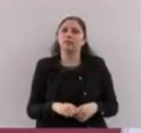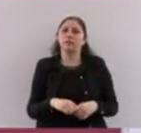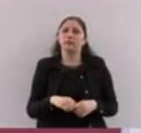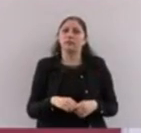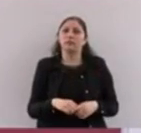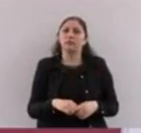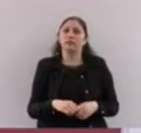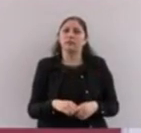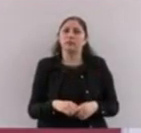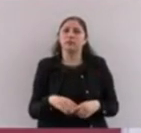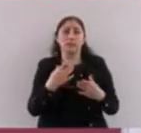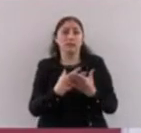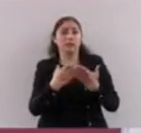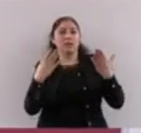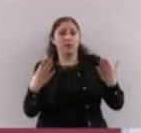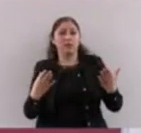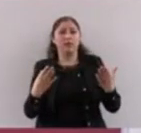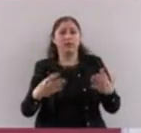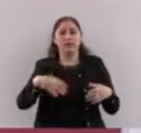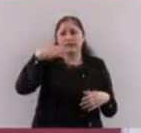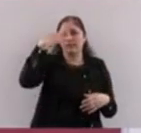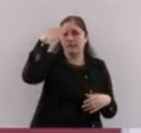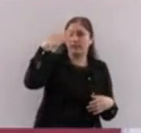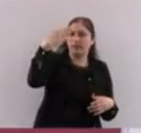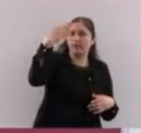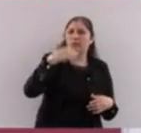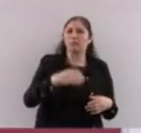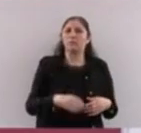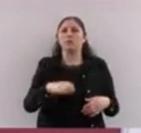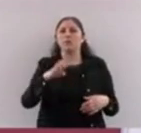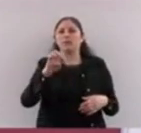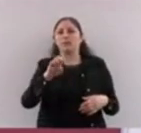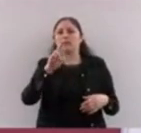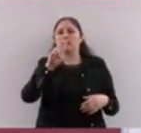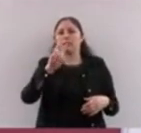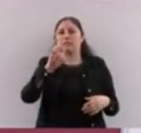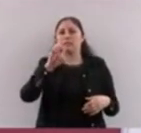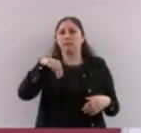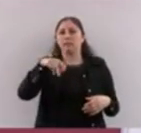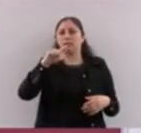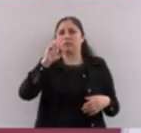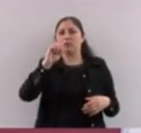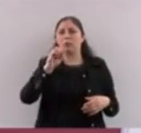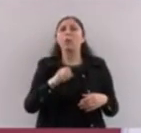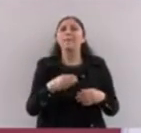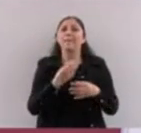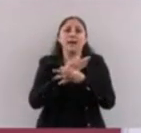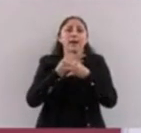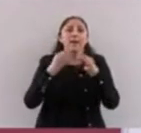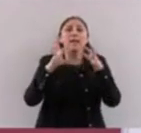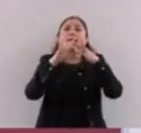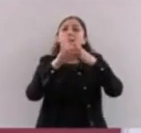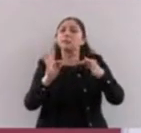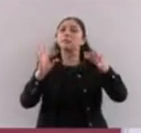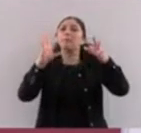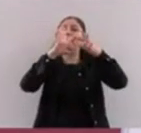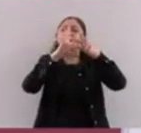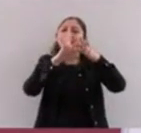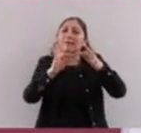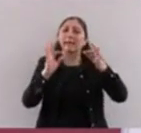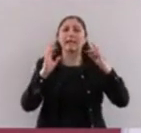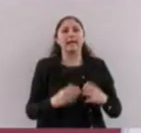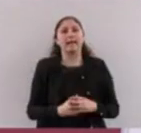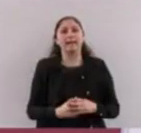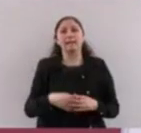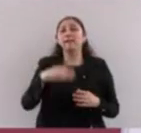les hacemos estos pequeños eventos, pero con mucho amor, para que les expliquemos estas cosas y